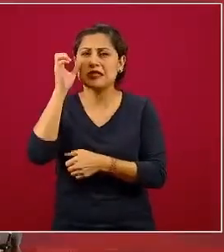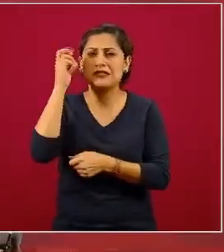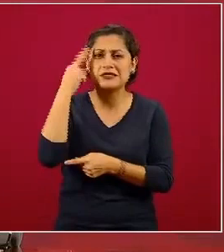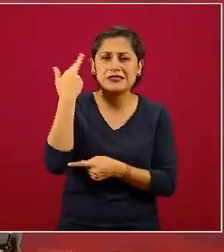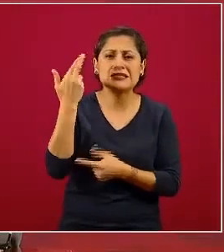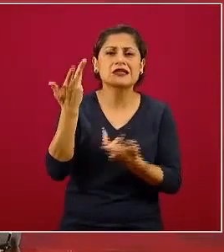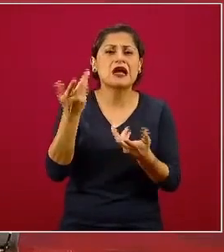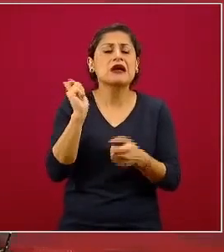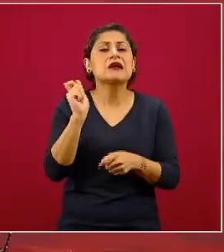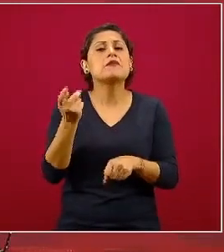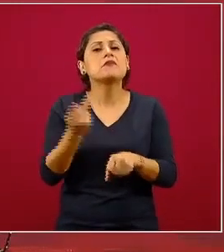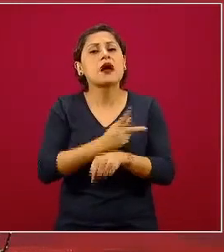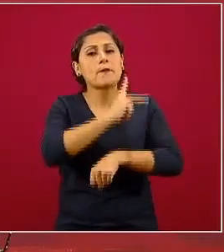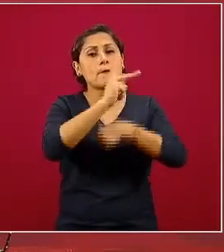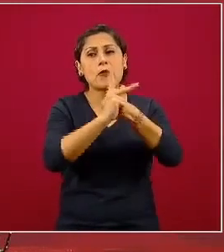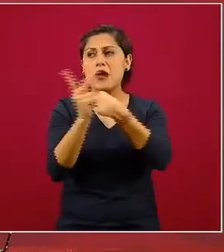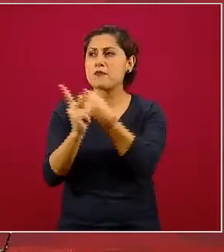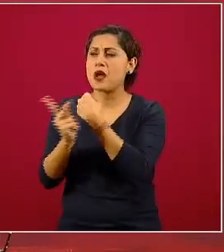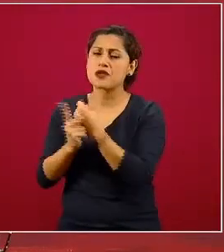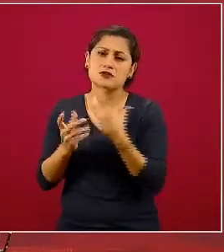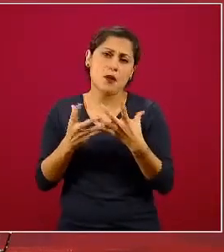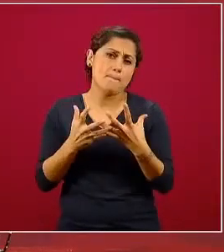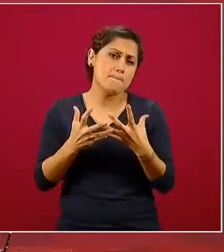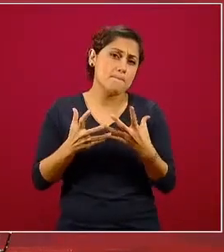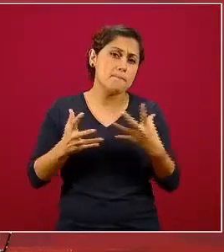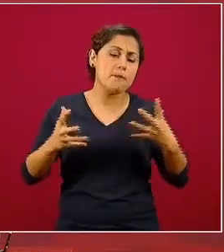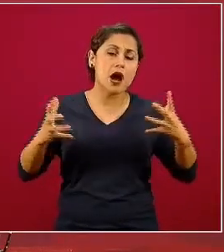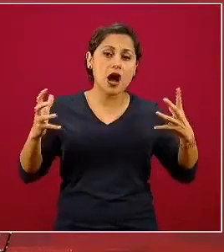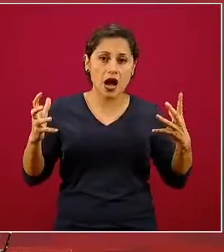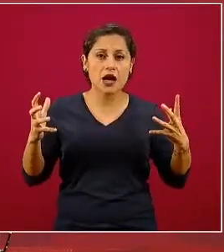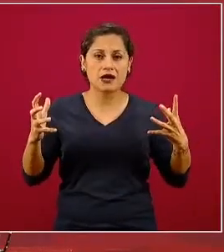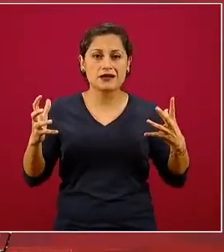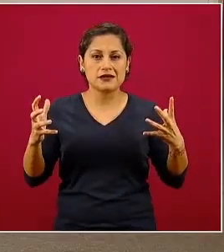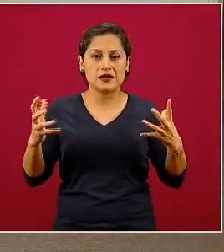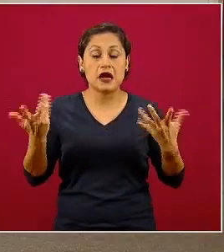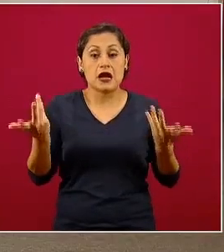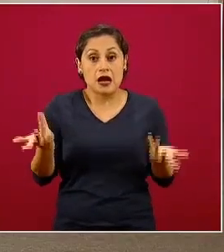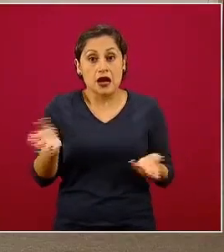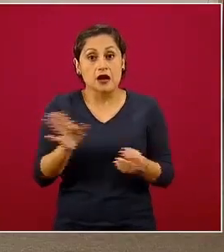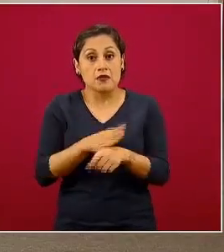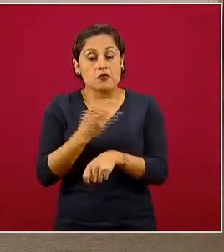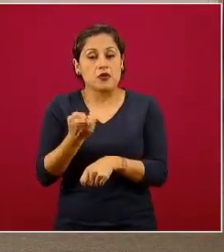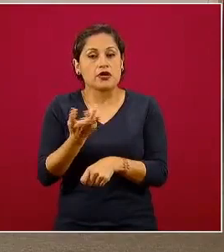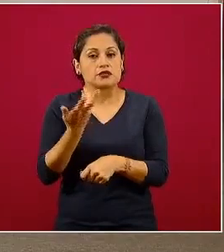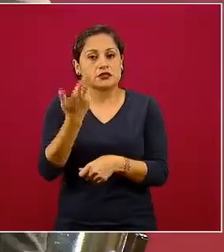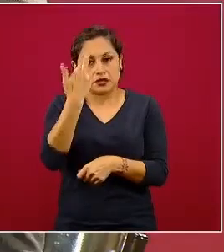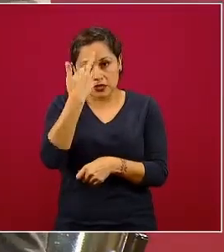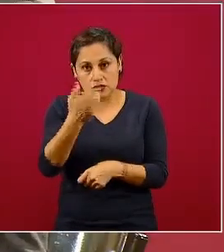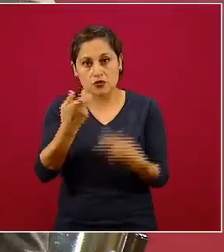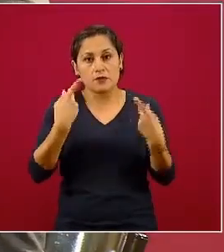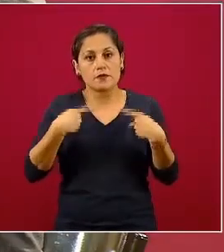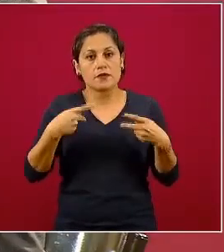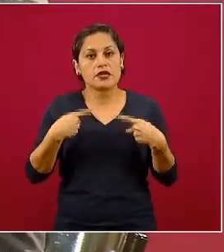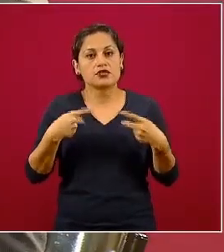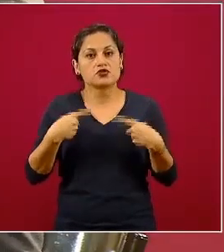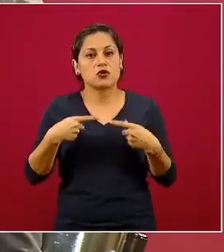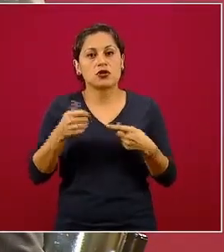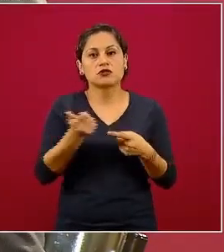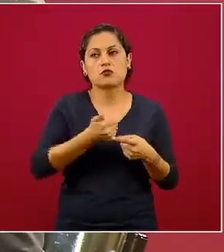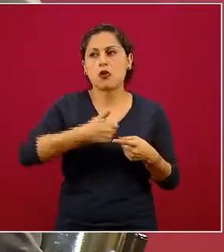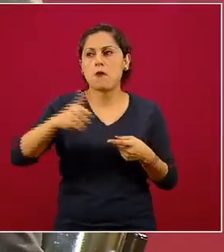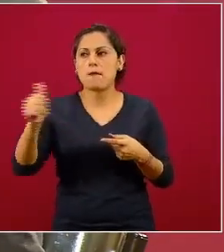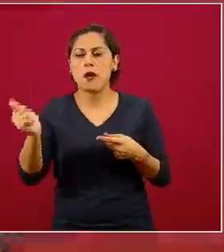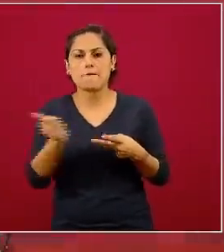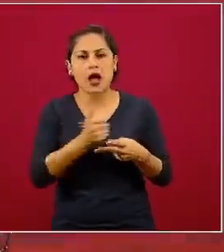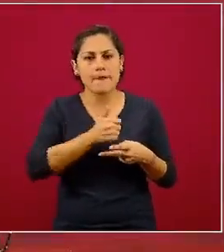territorialmente extensos, es mayor la movilidad local que la movilidad entre ciudades o entre